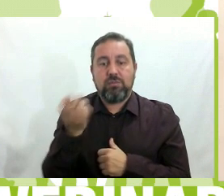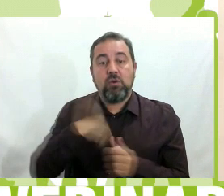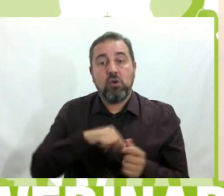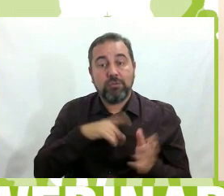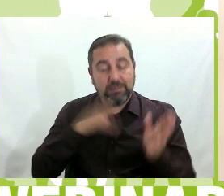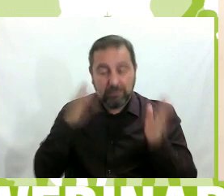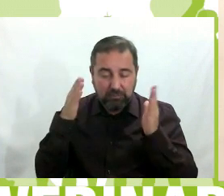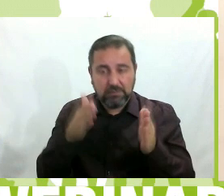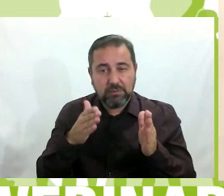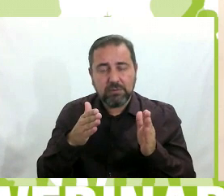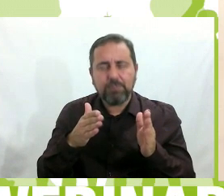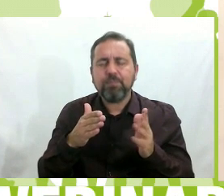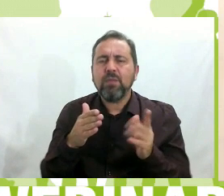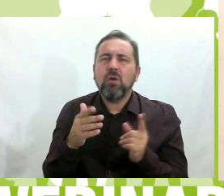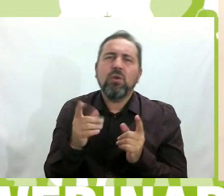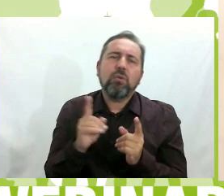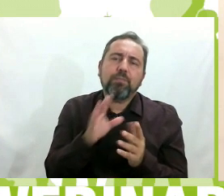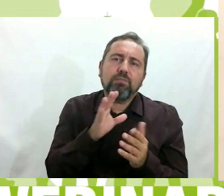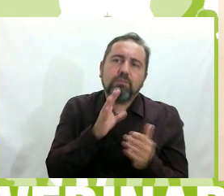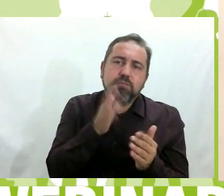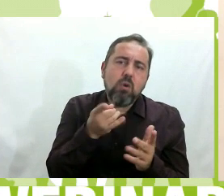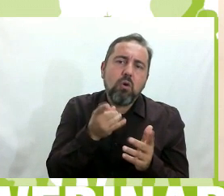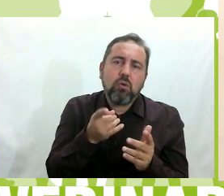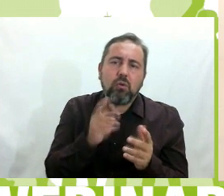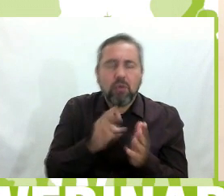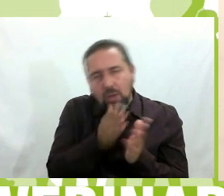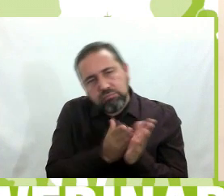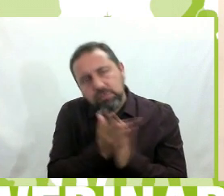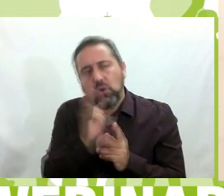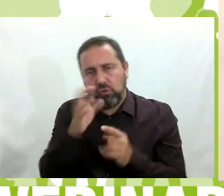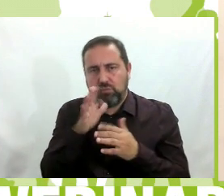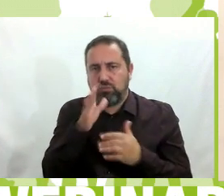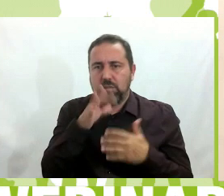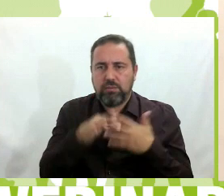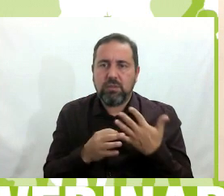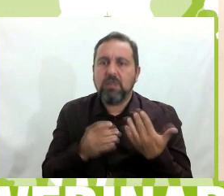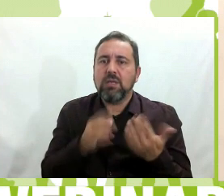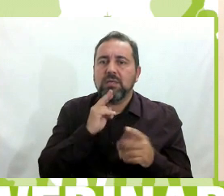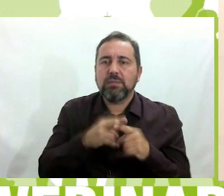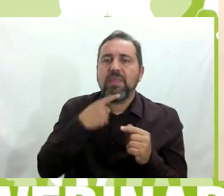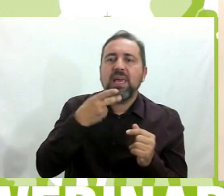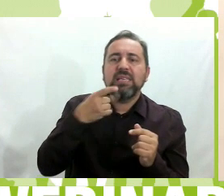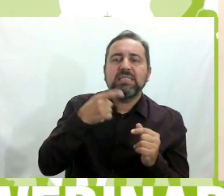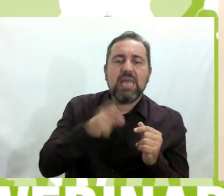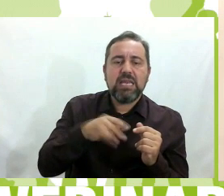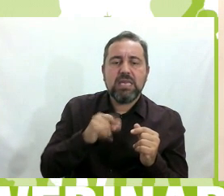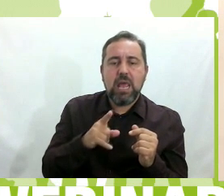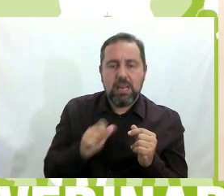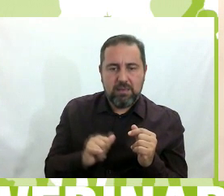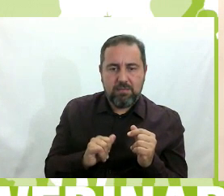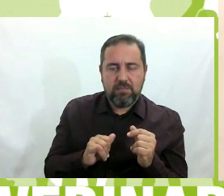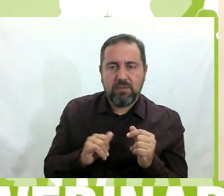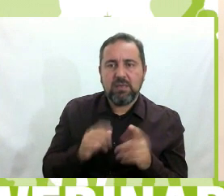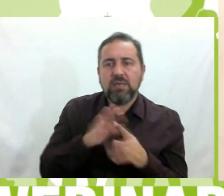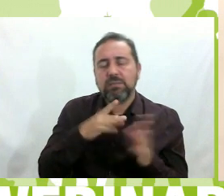por otros derroteros. Me voy a acompañar del Geniali, que es un poco el